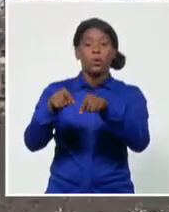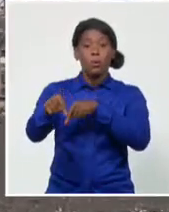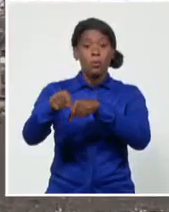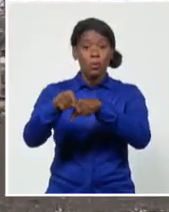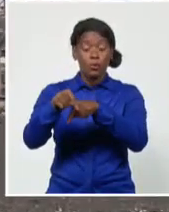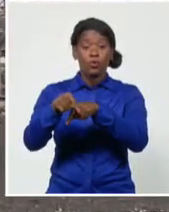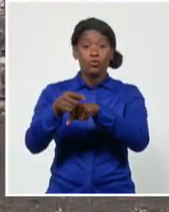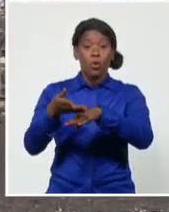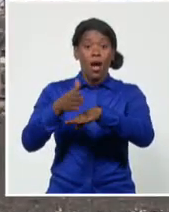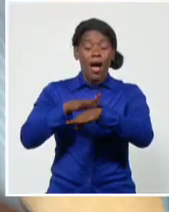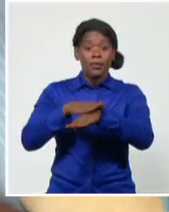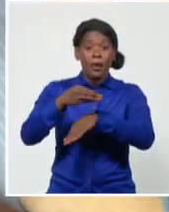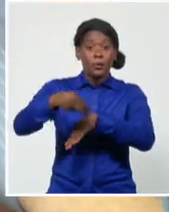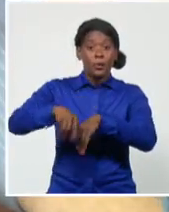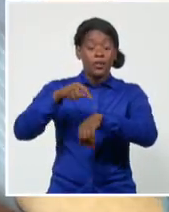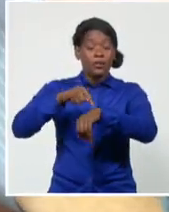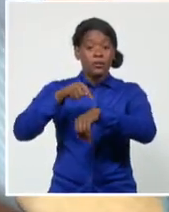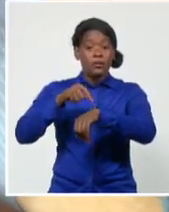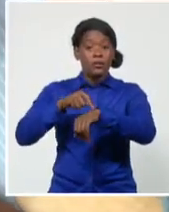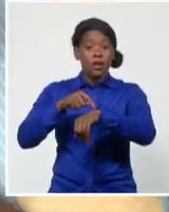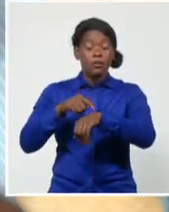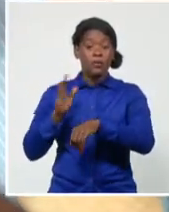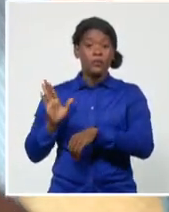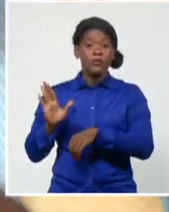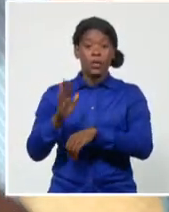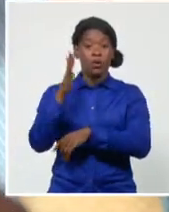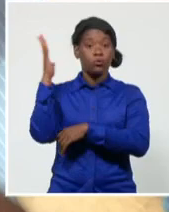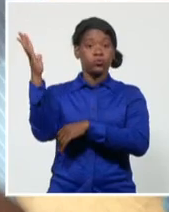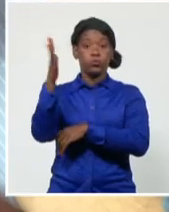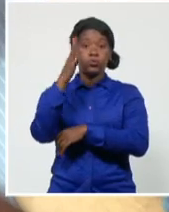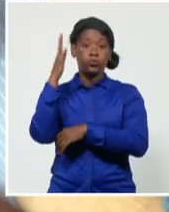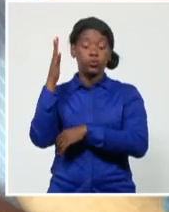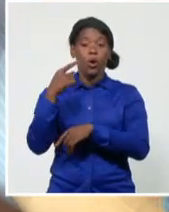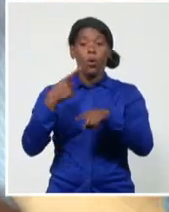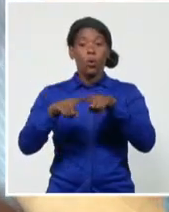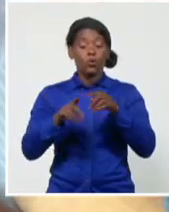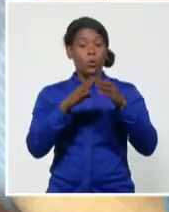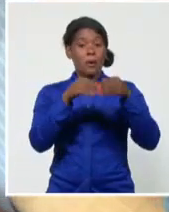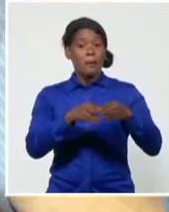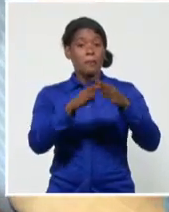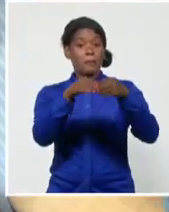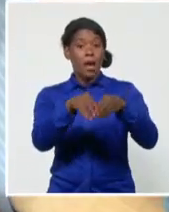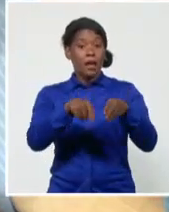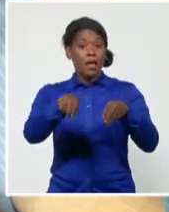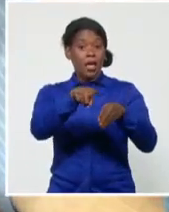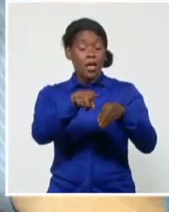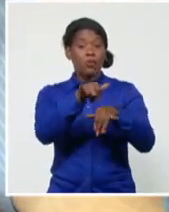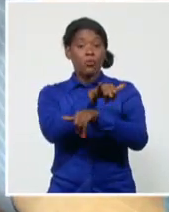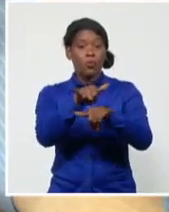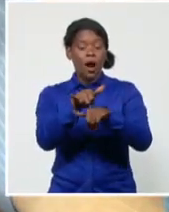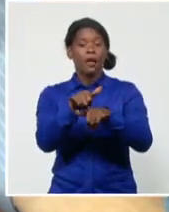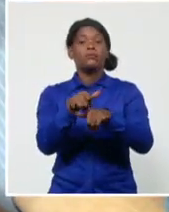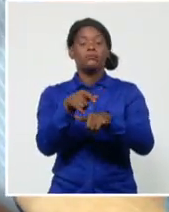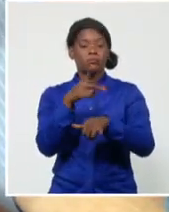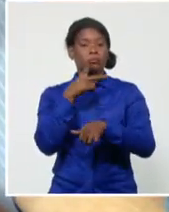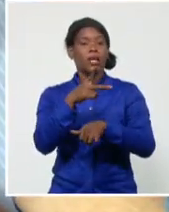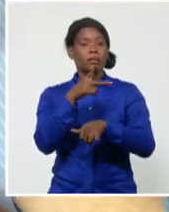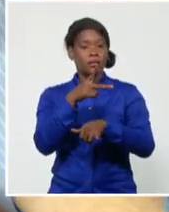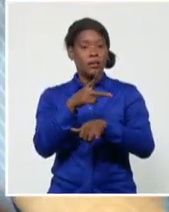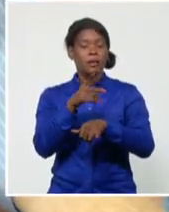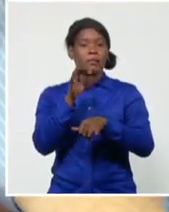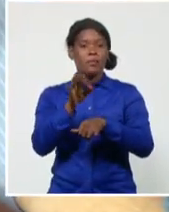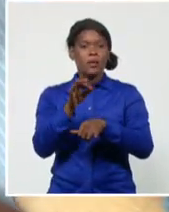precisar que en cada momento estar con las autoridades marítimas para las operaciones de los buques que estamos desarrollando fundamentalmente en Mariel,